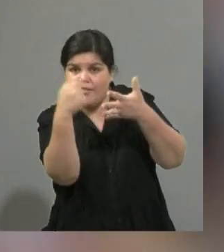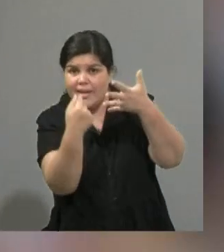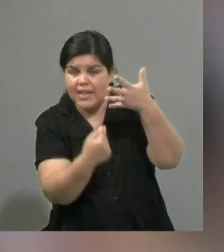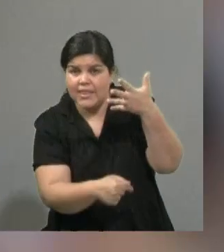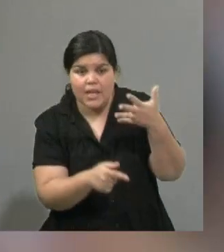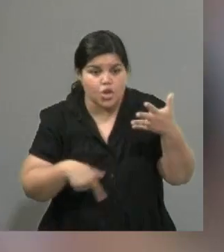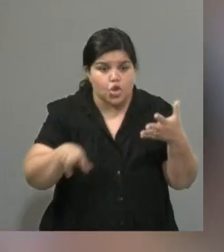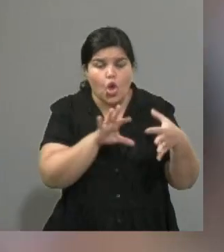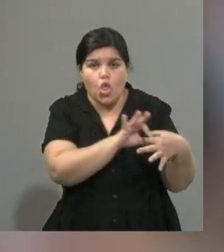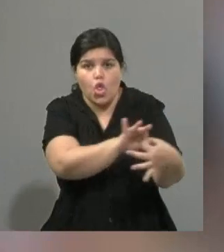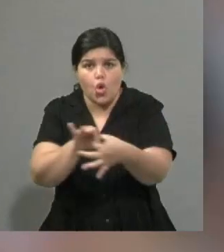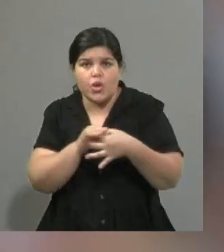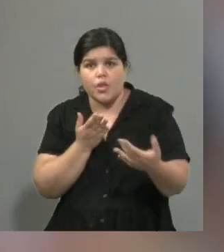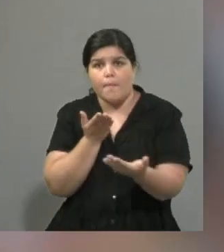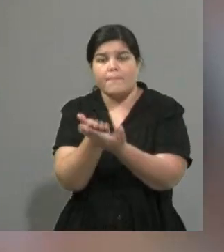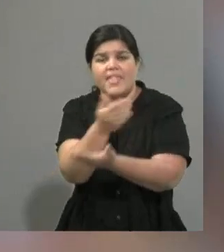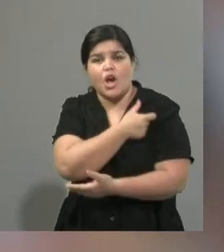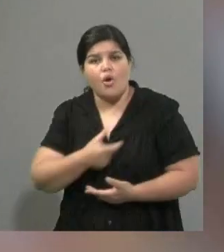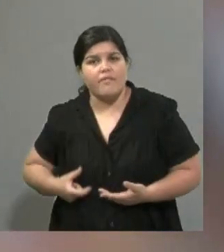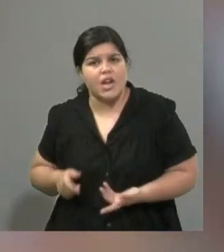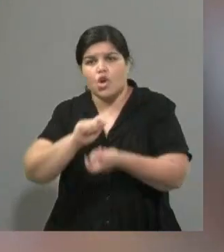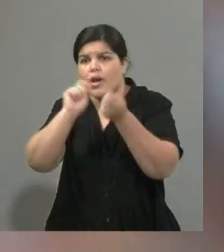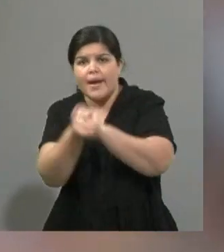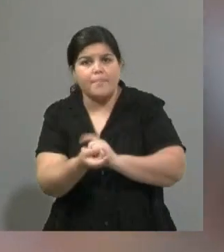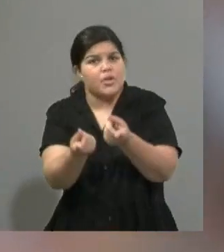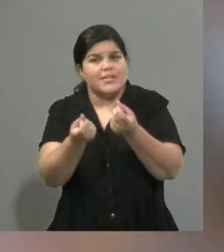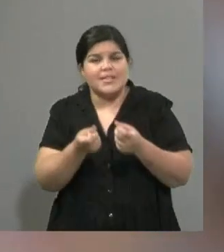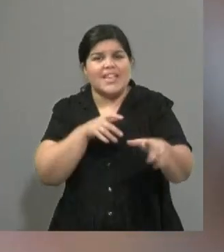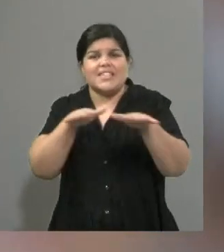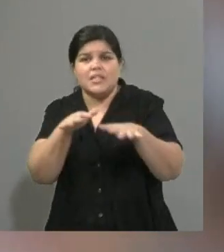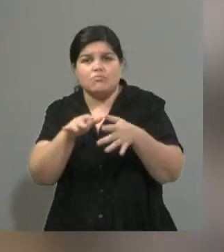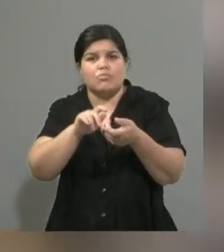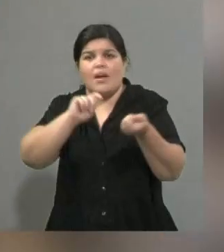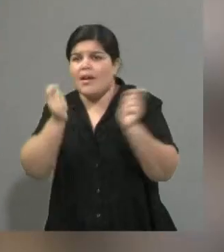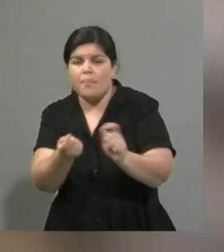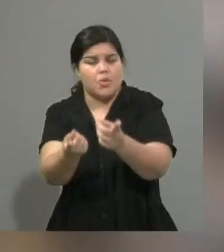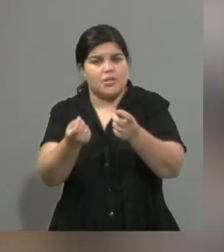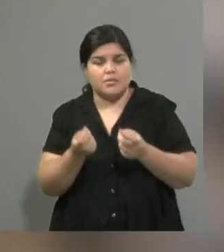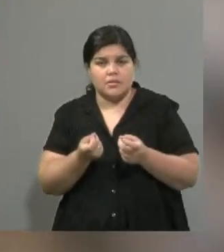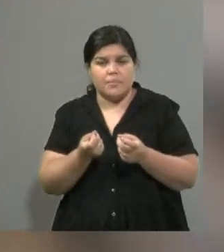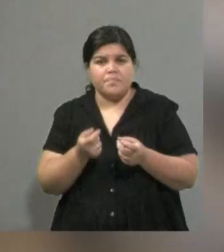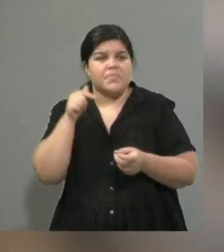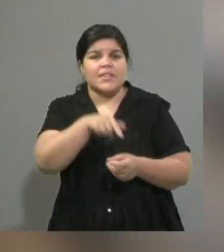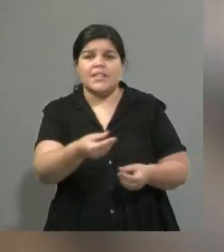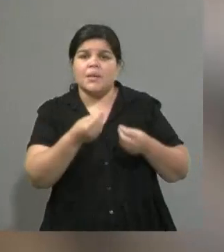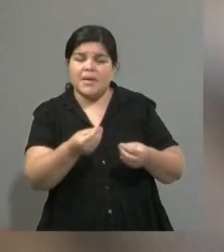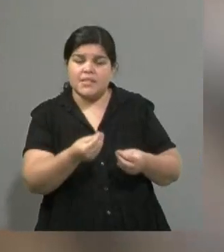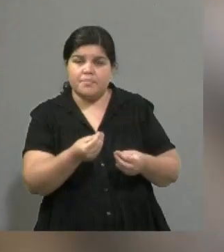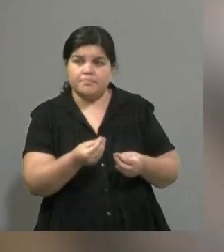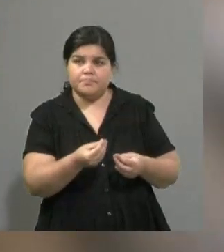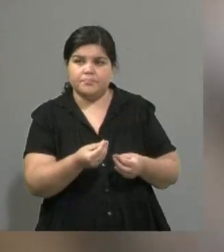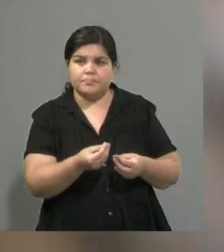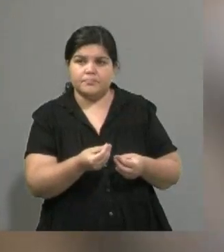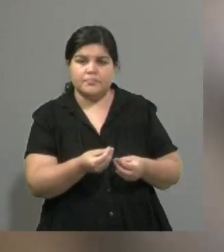estructural en el gobierno, un cambio en el sistema político y lo único que derivó de esa protesta es que hubo una renuncia de quien era el